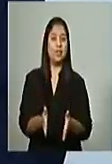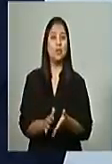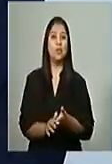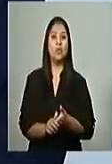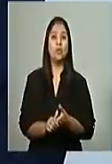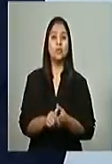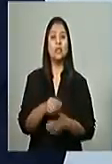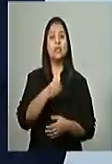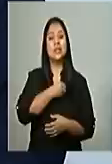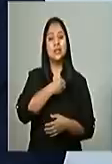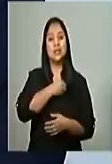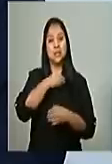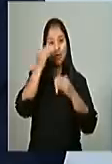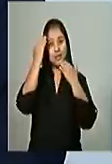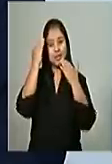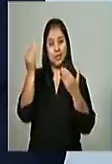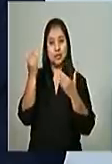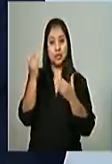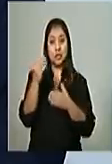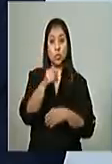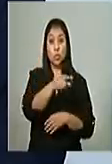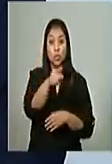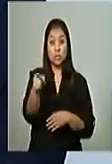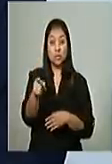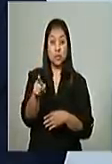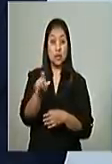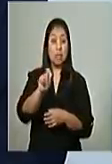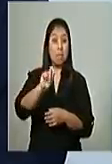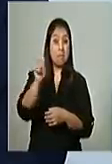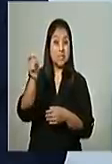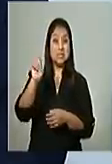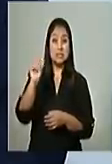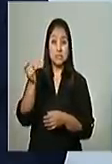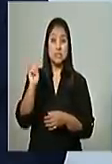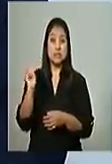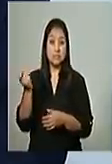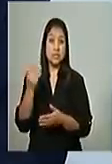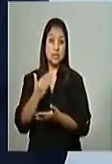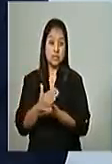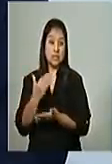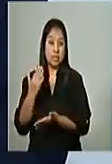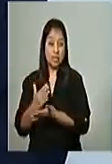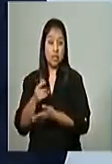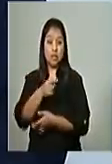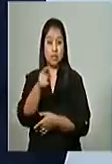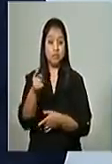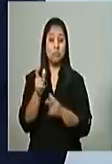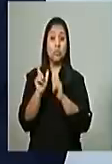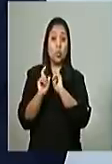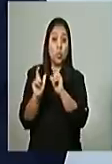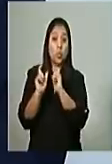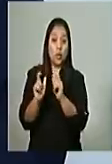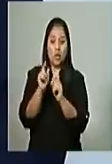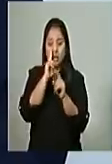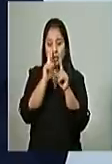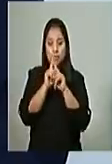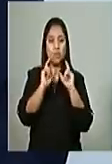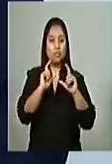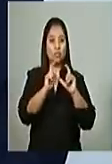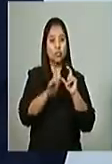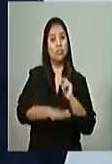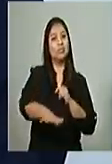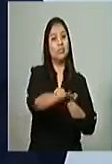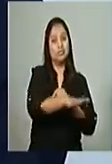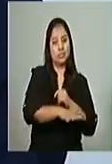Quiero agradecerles a ustedes que durante meses se han cuidado y nos han cuidado a todos. Gracias